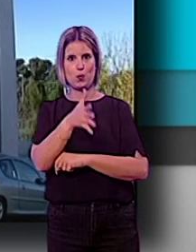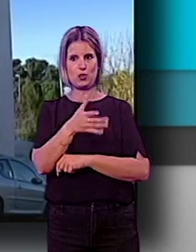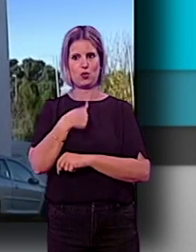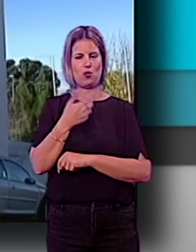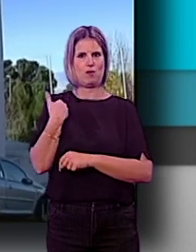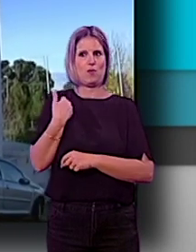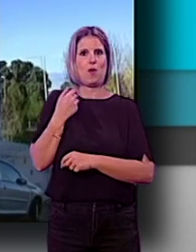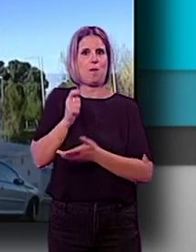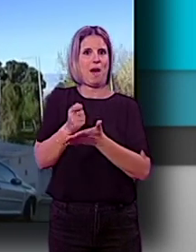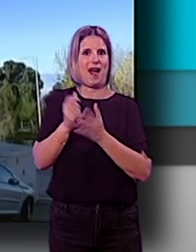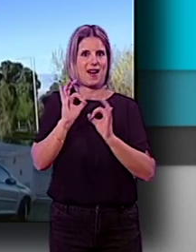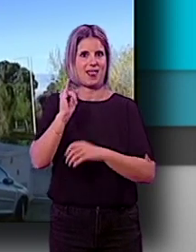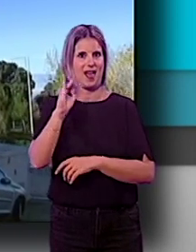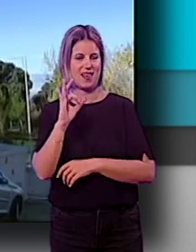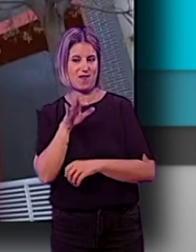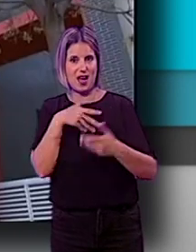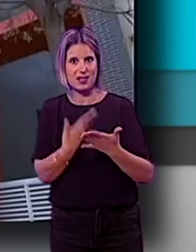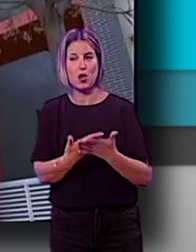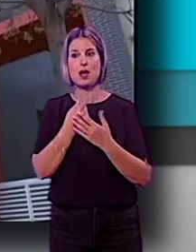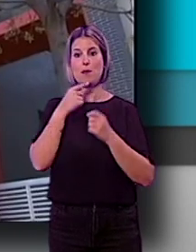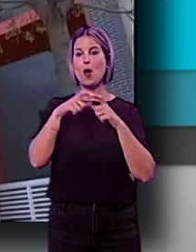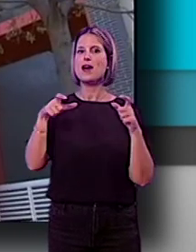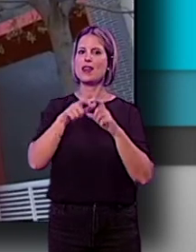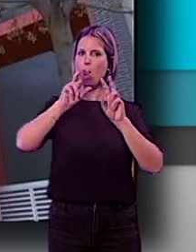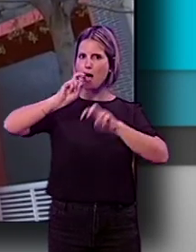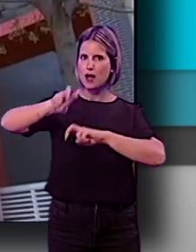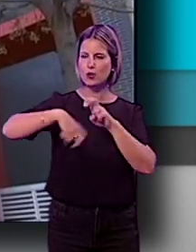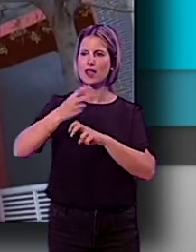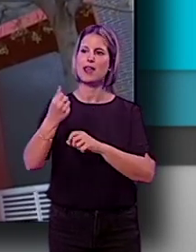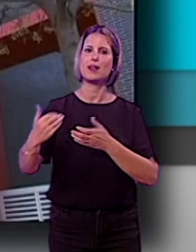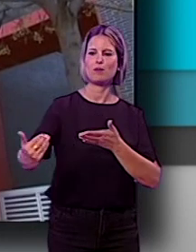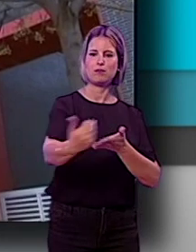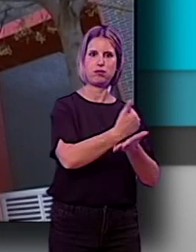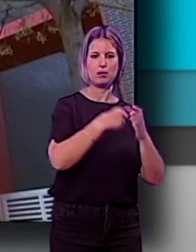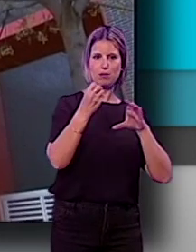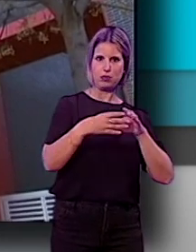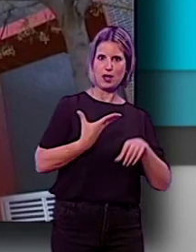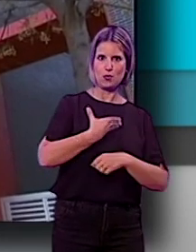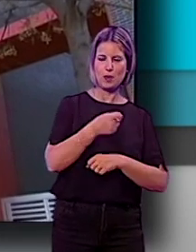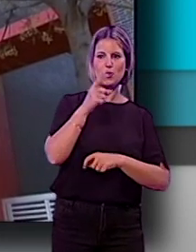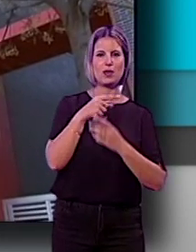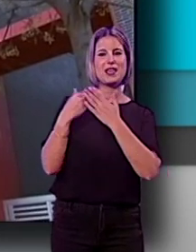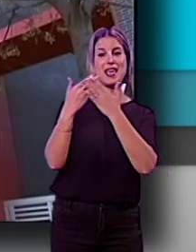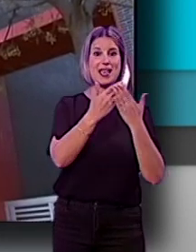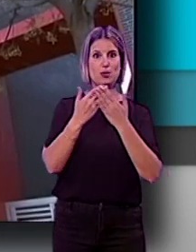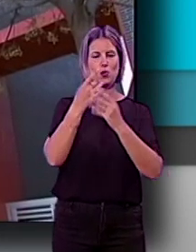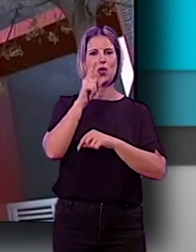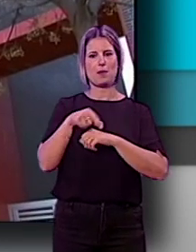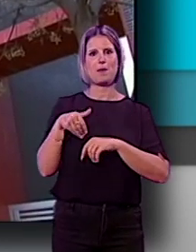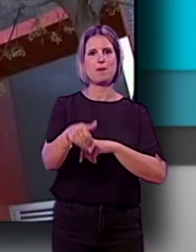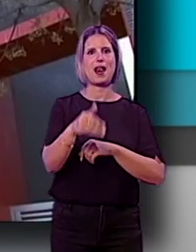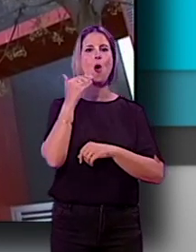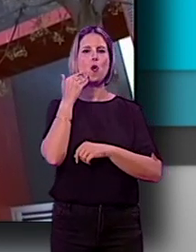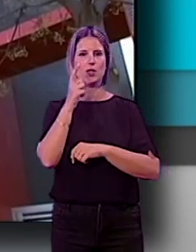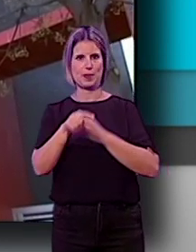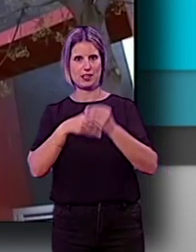no estaban pagando el IBI, procediéndose a actualizar estos recibos y que entren sus ingresos en las arcas municipales, estudio que estará realizado también para el mes